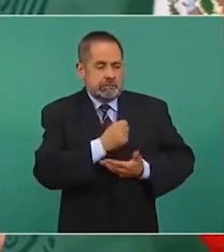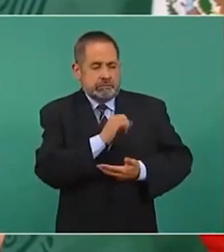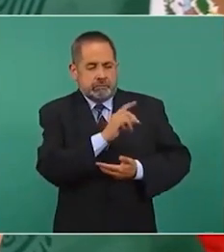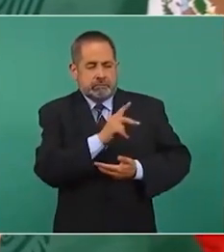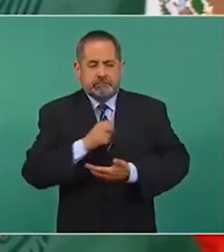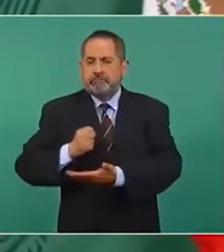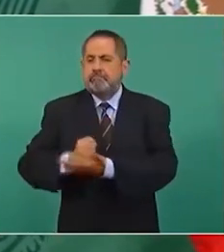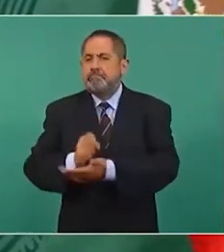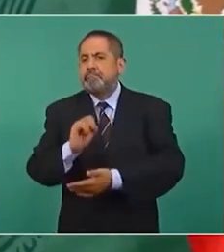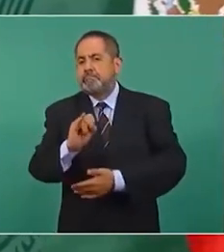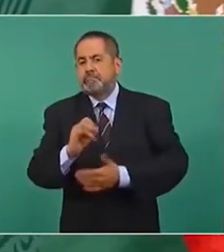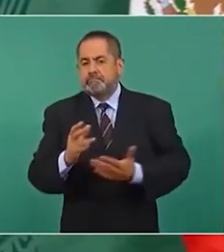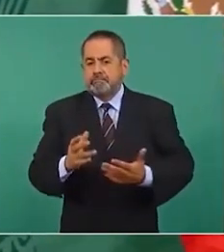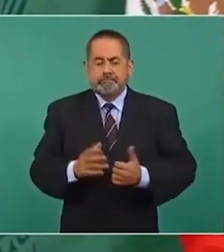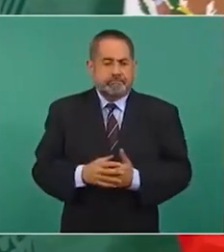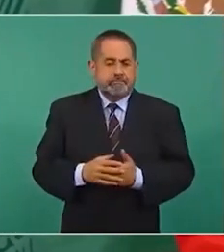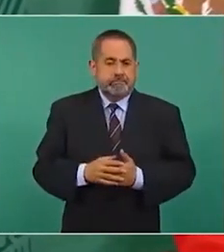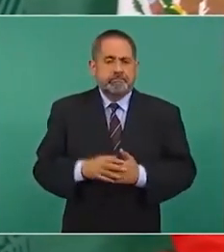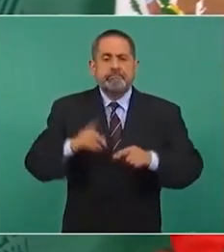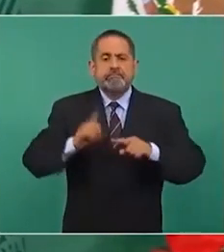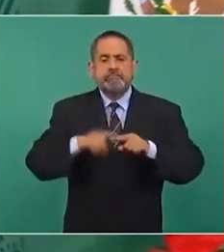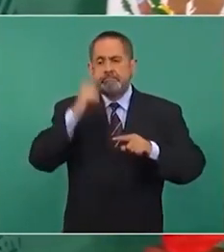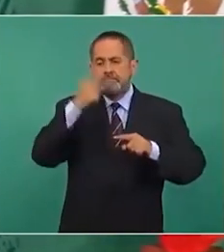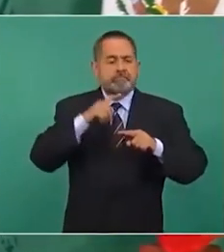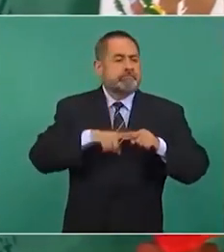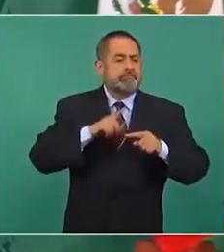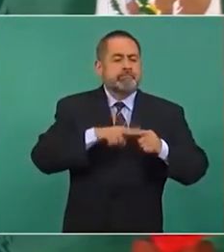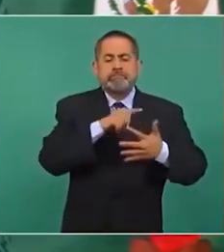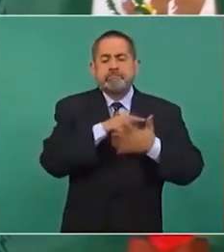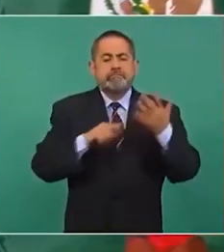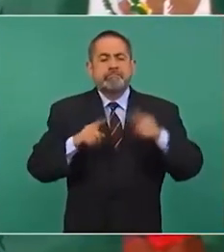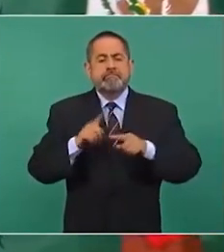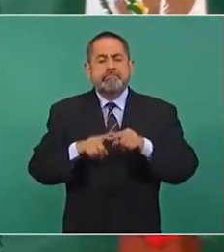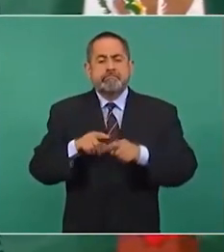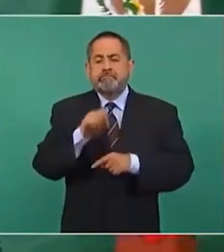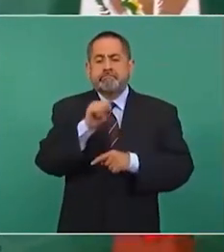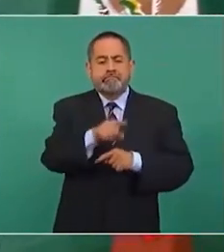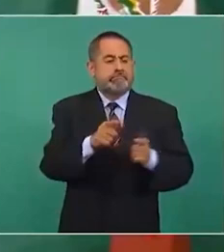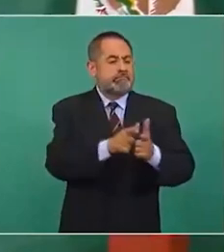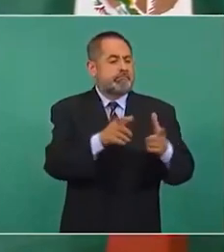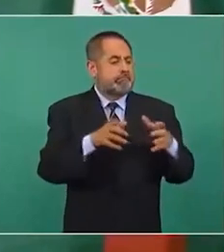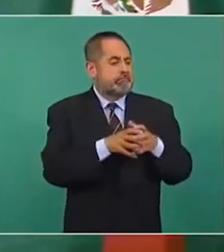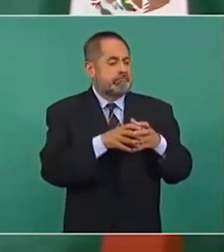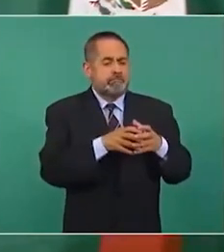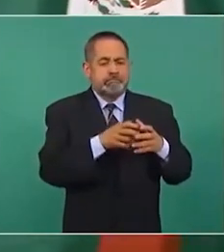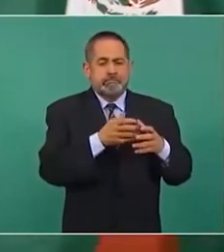¿Qué legisladores? Pues los del Bloque Conservador.